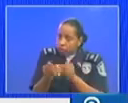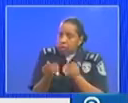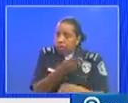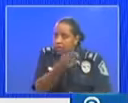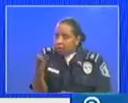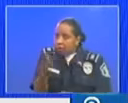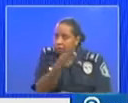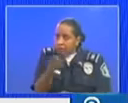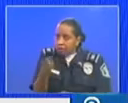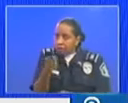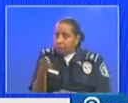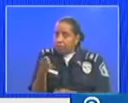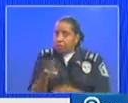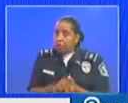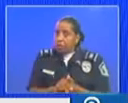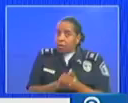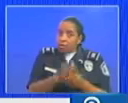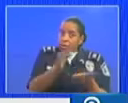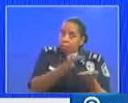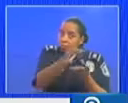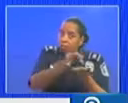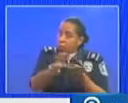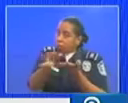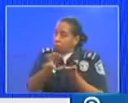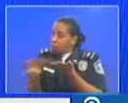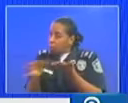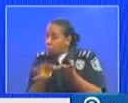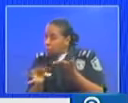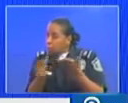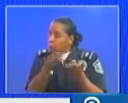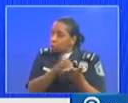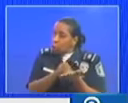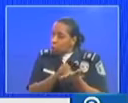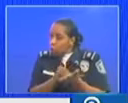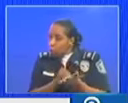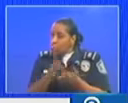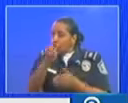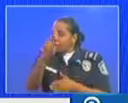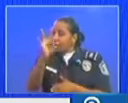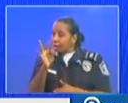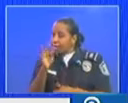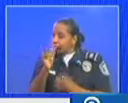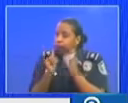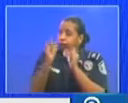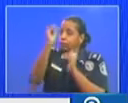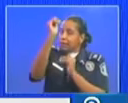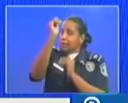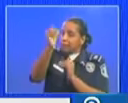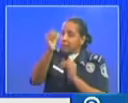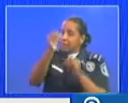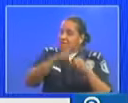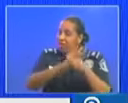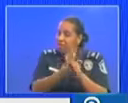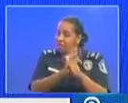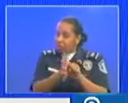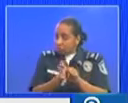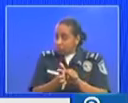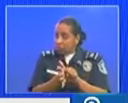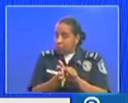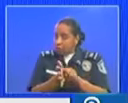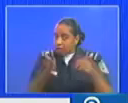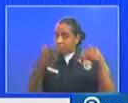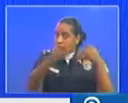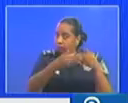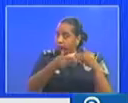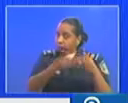la medida en que un territorio no las cumpla y esté con un RT por arriba va a requerir que se segmente en